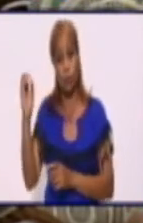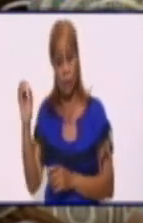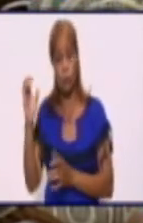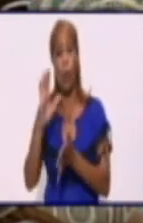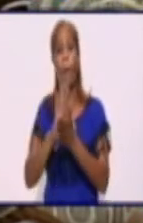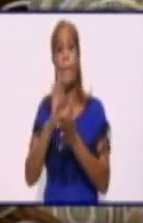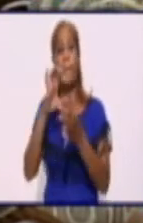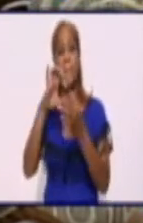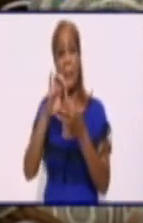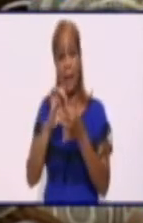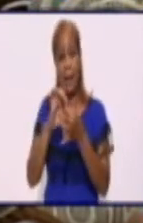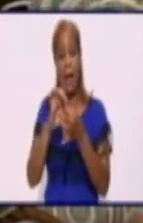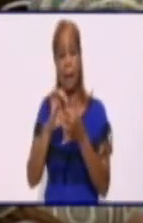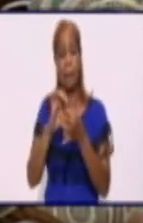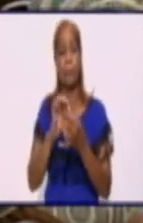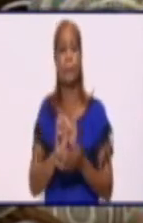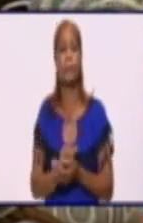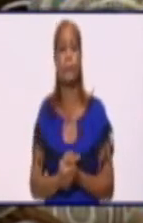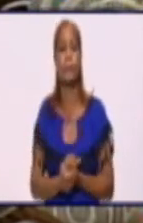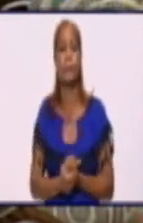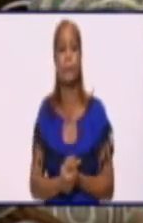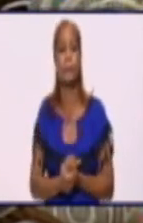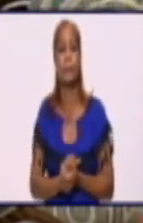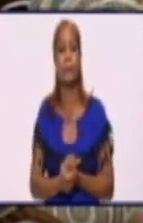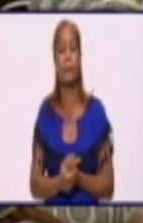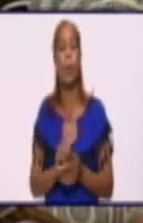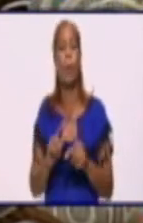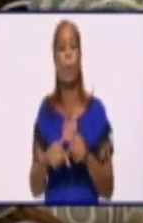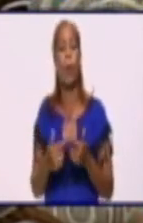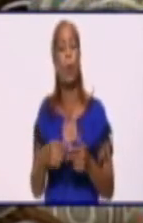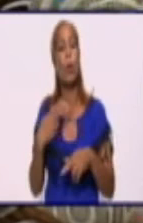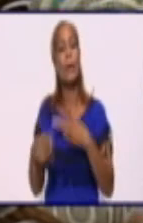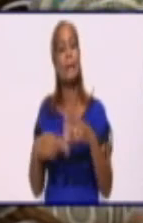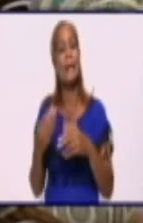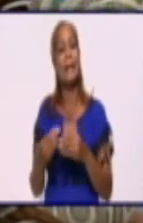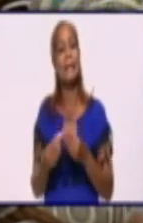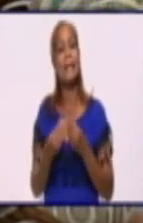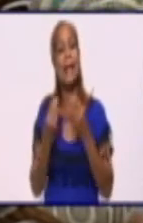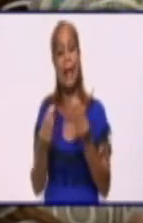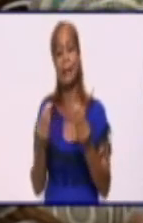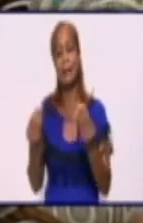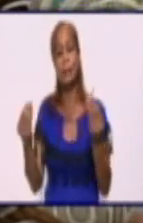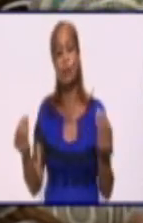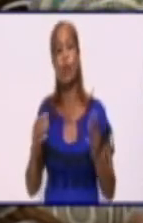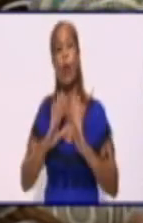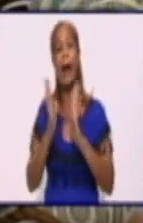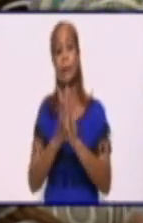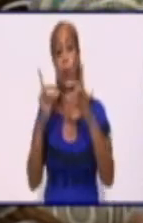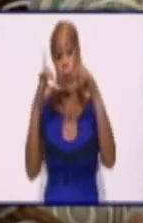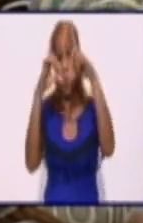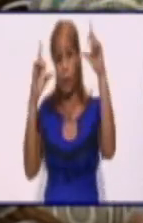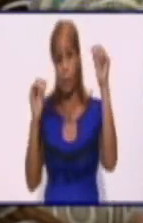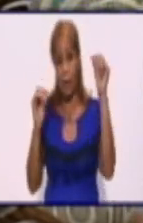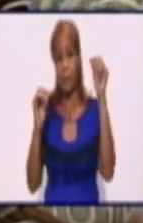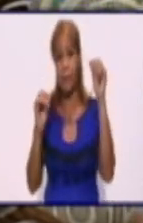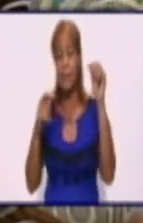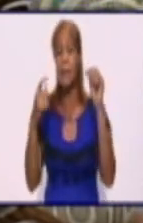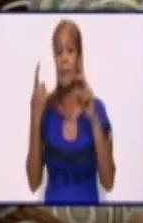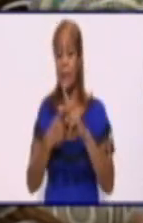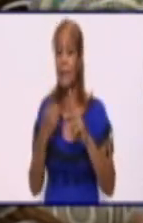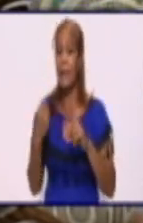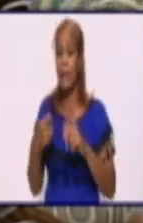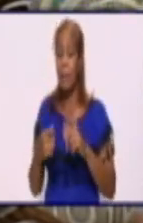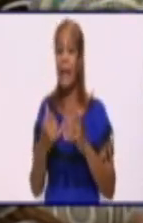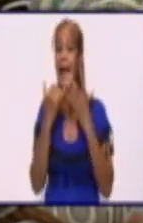indisponible, por lo que se hace la distribución a nivel del país de la carga a retirar y en nuestro caso se mantiene